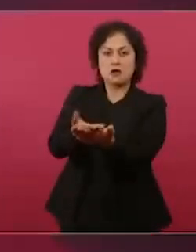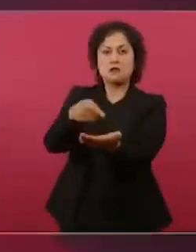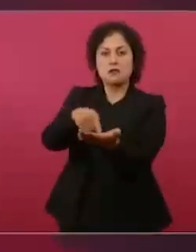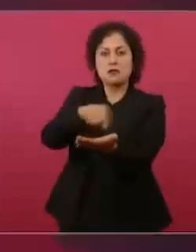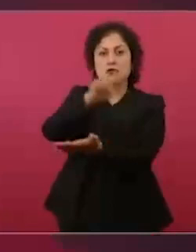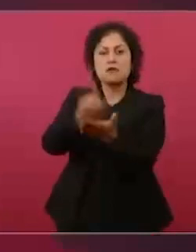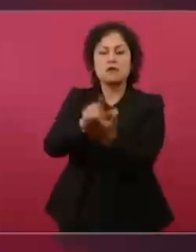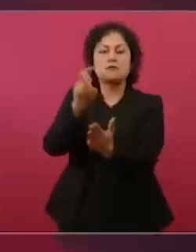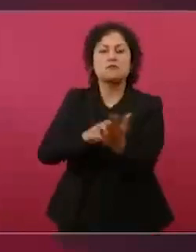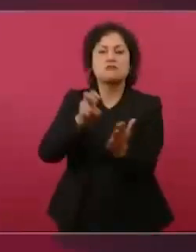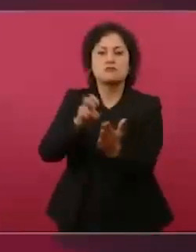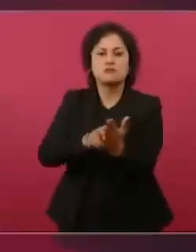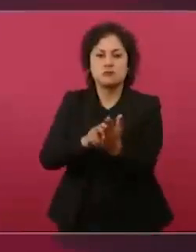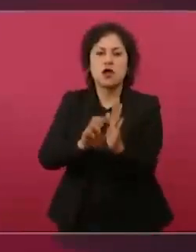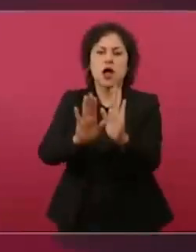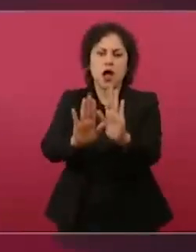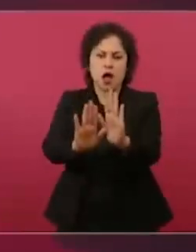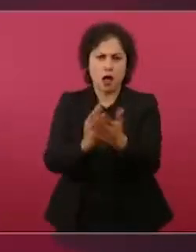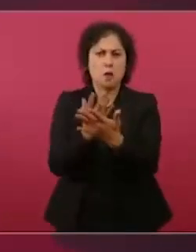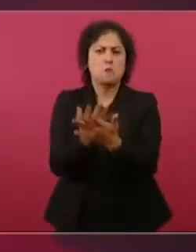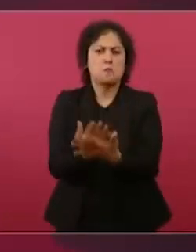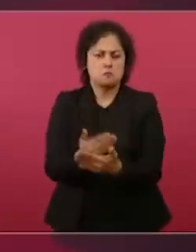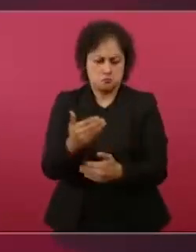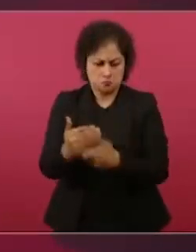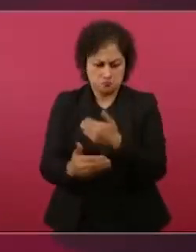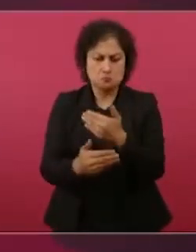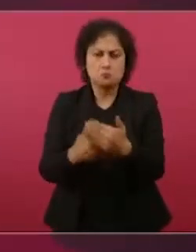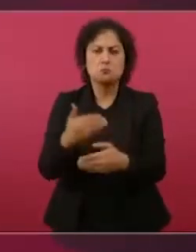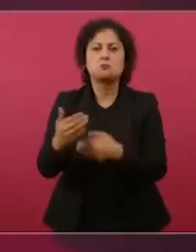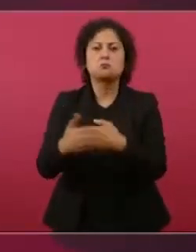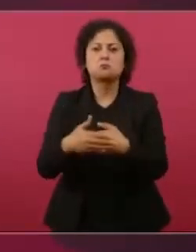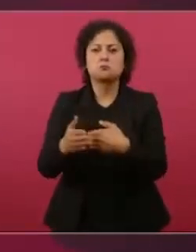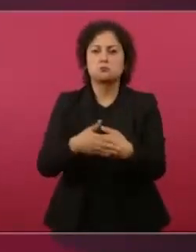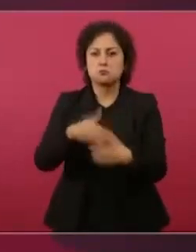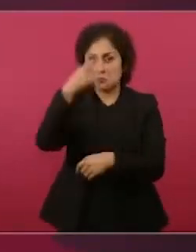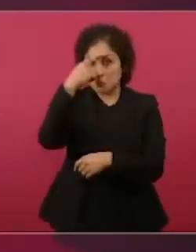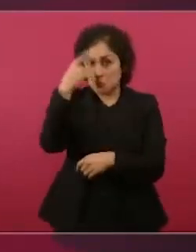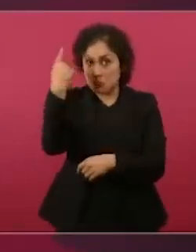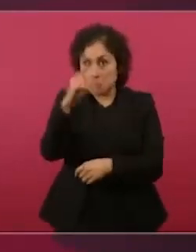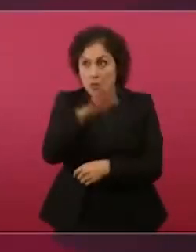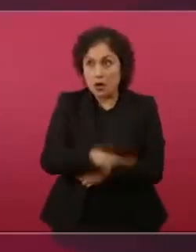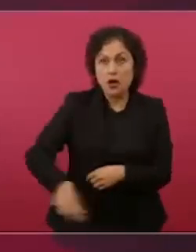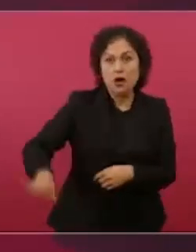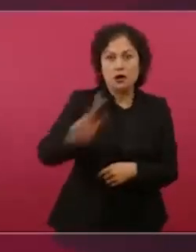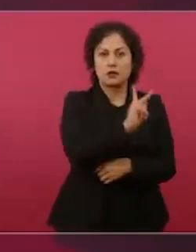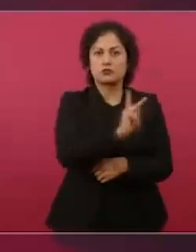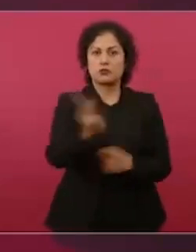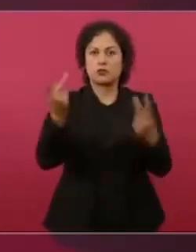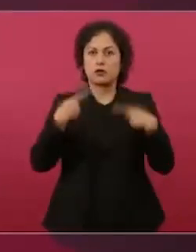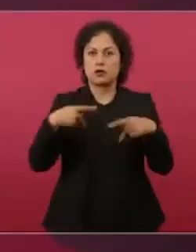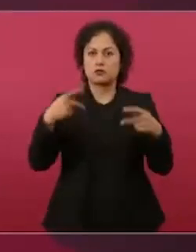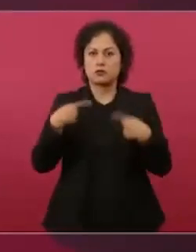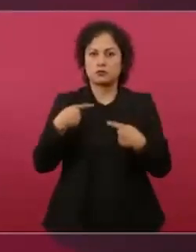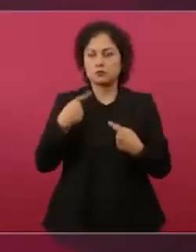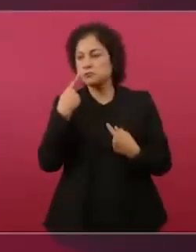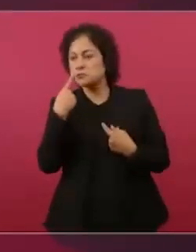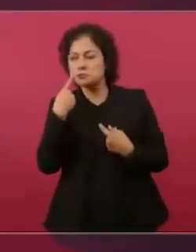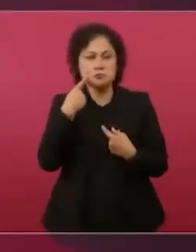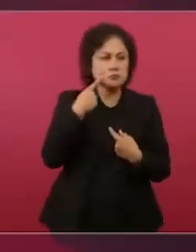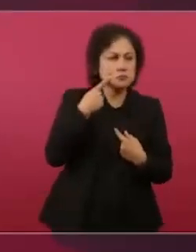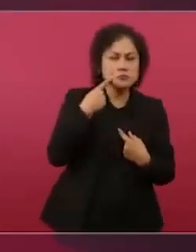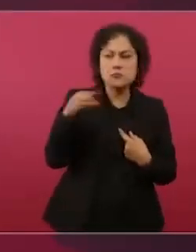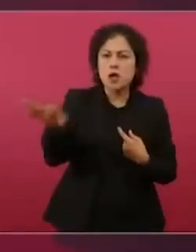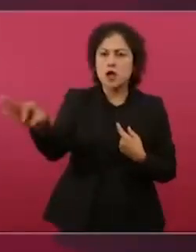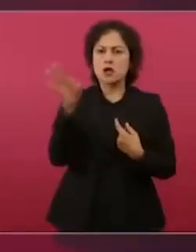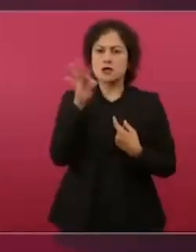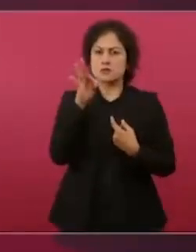para que el pueblo elija cómo era, repito, en la época de la República Restaurada, en la época